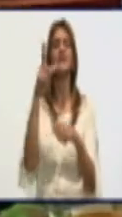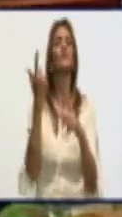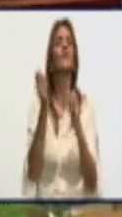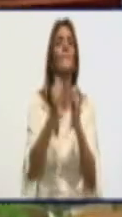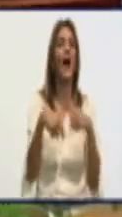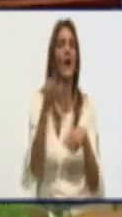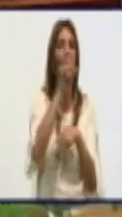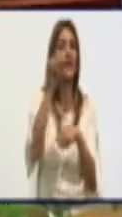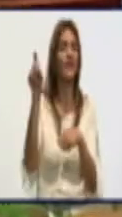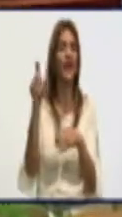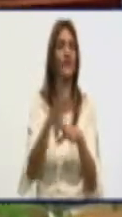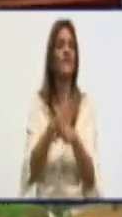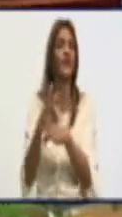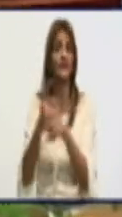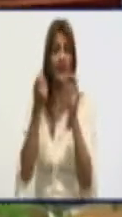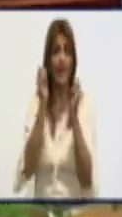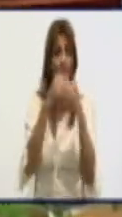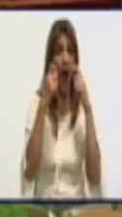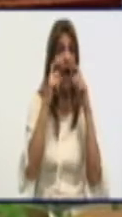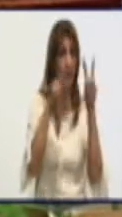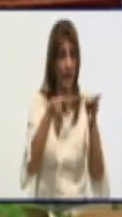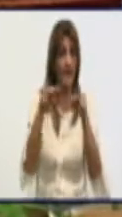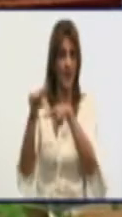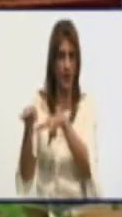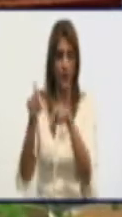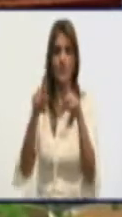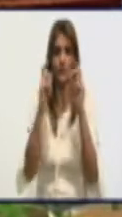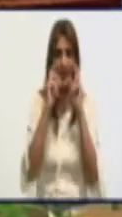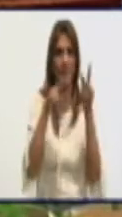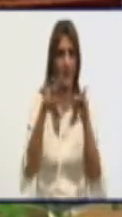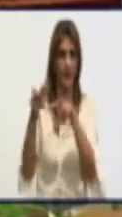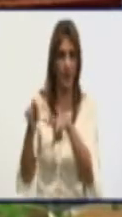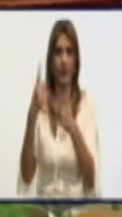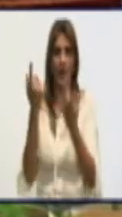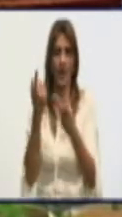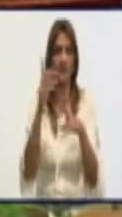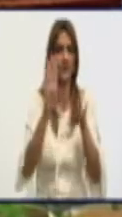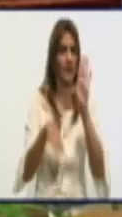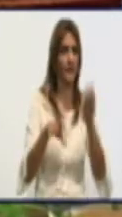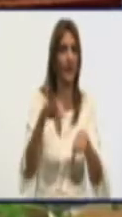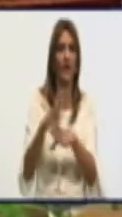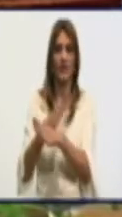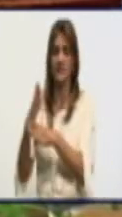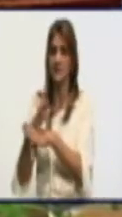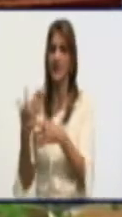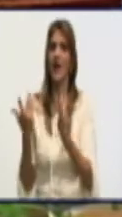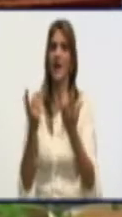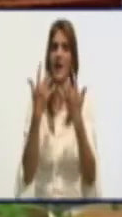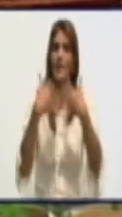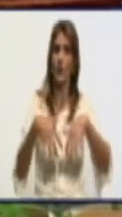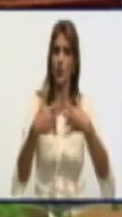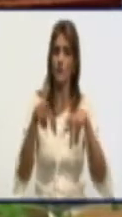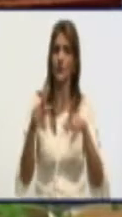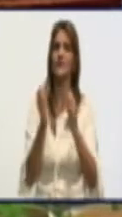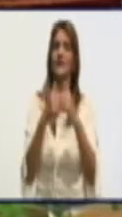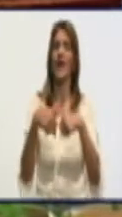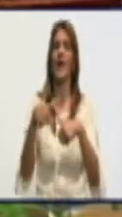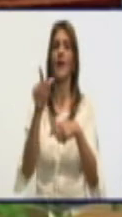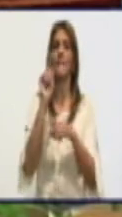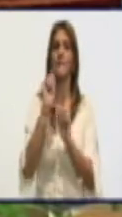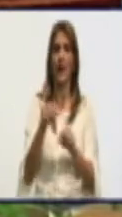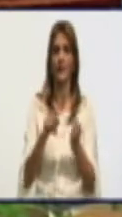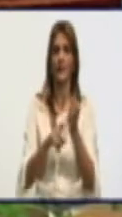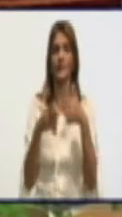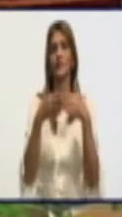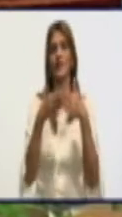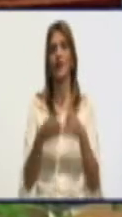diferentes y esto habla de una homogeneidad en la producción de este pan. Gracias a todos.